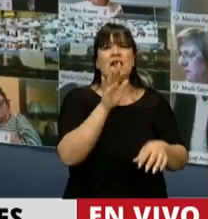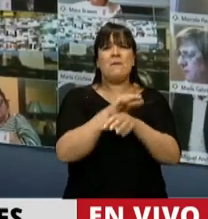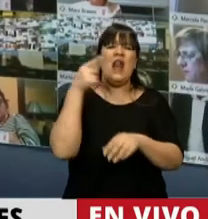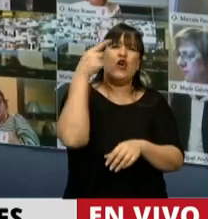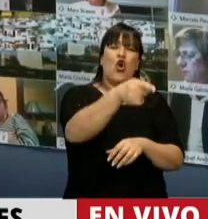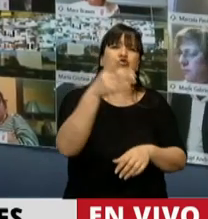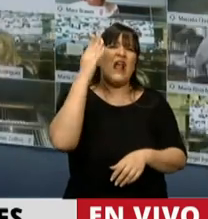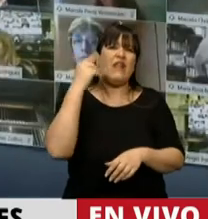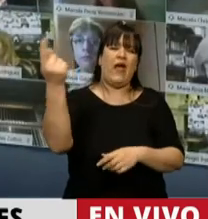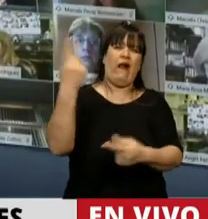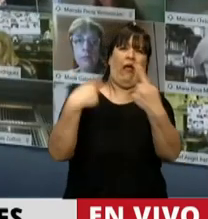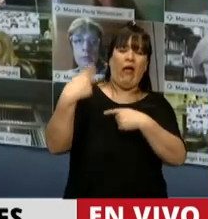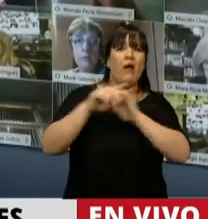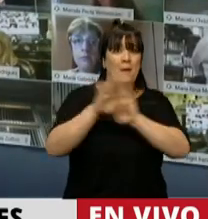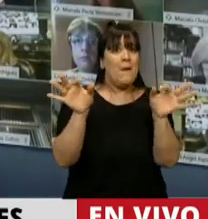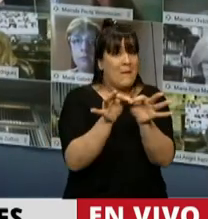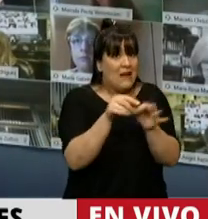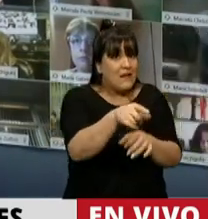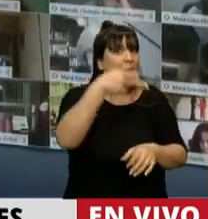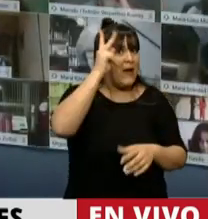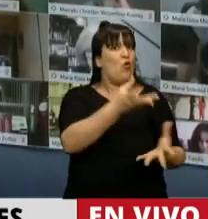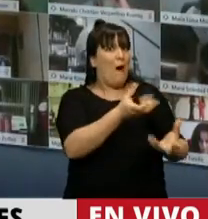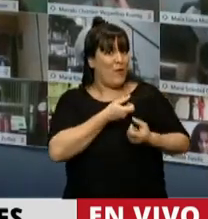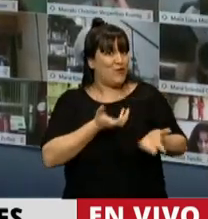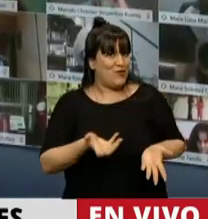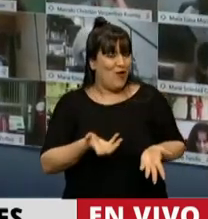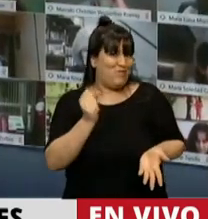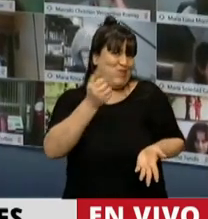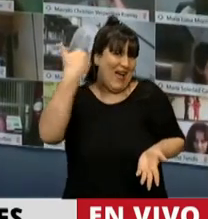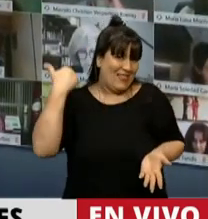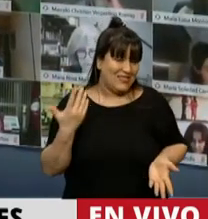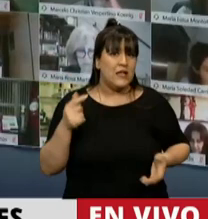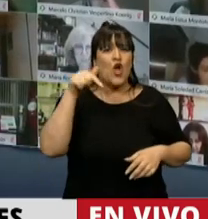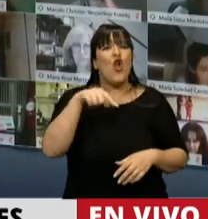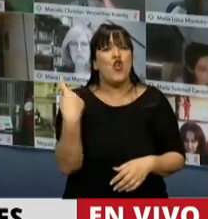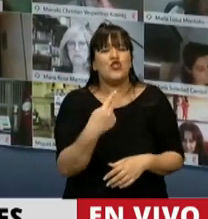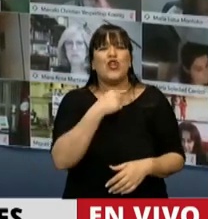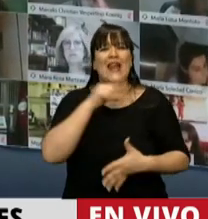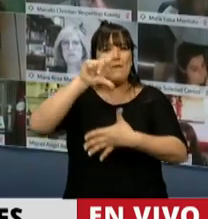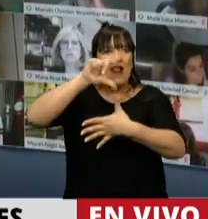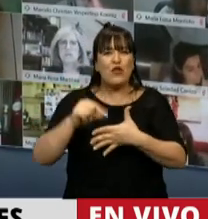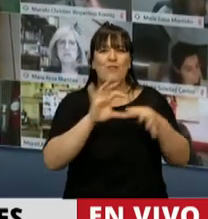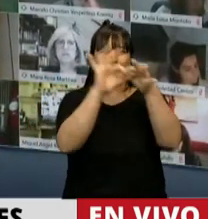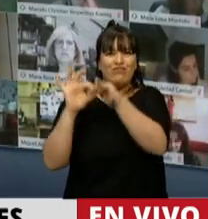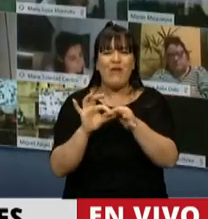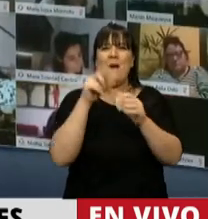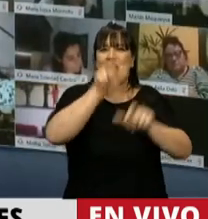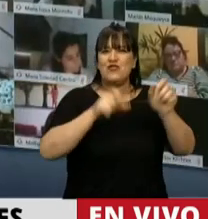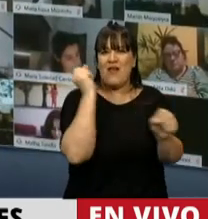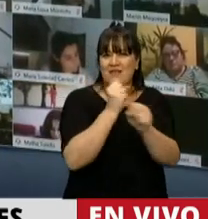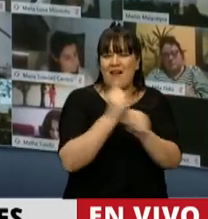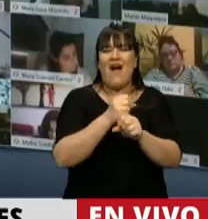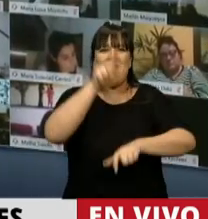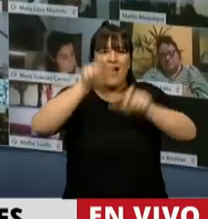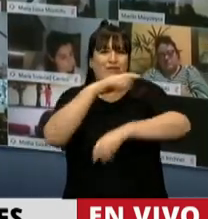imperialismo inglés durante la Guerra de Malvinas. Nosotros queremos esa unidad latinoamericana de la clase trabajadora, los sectores